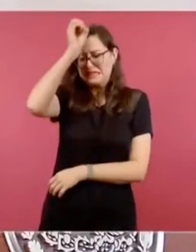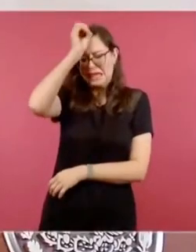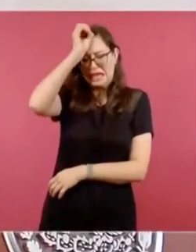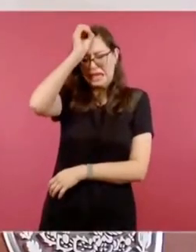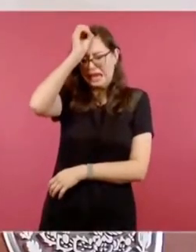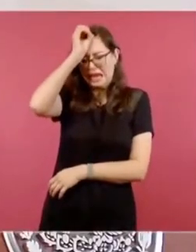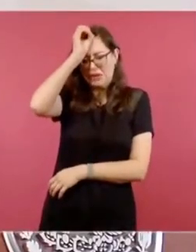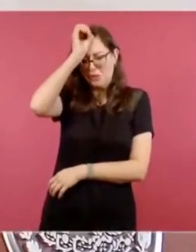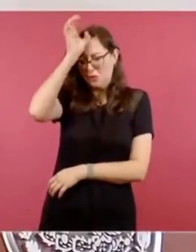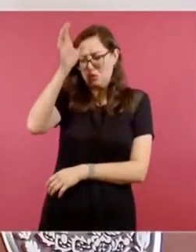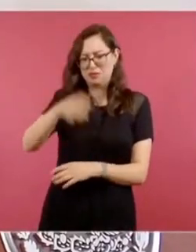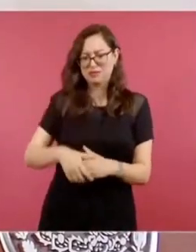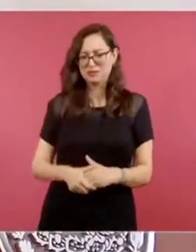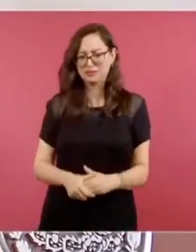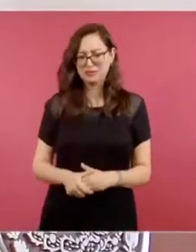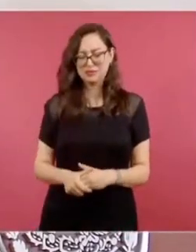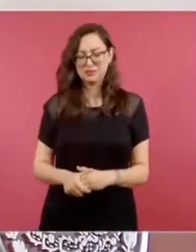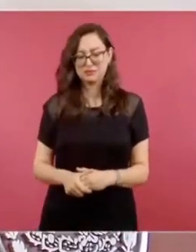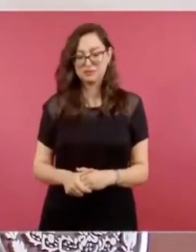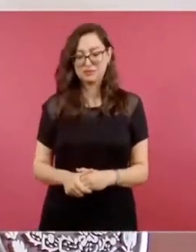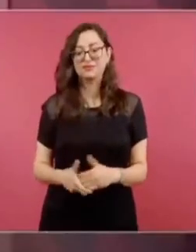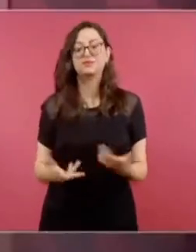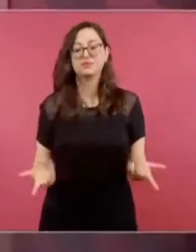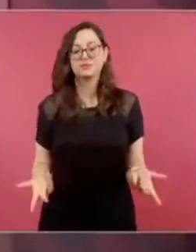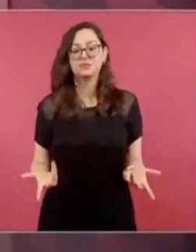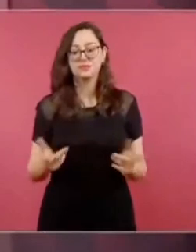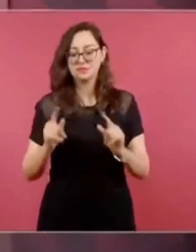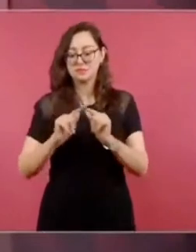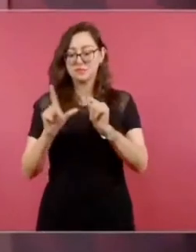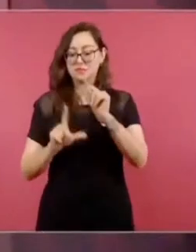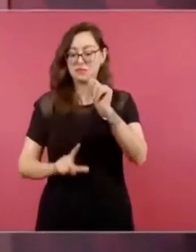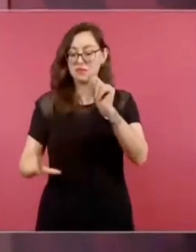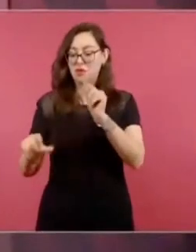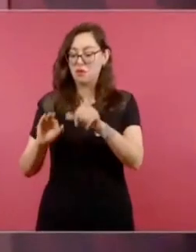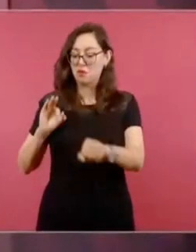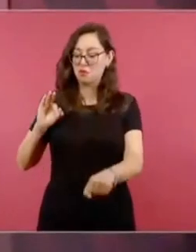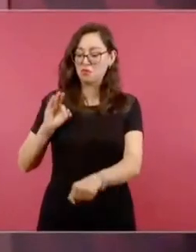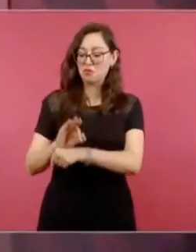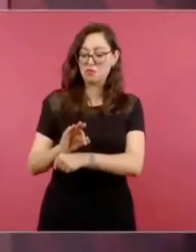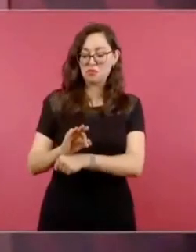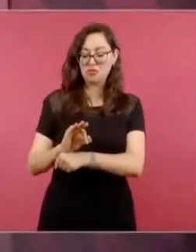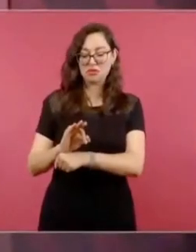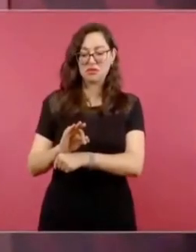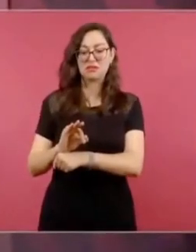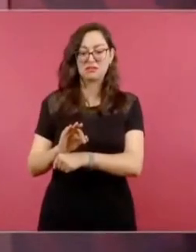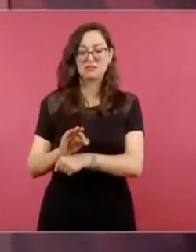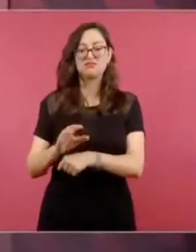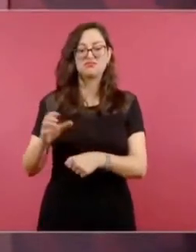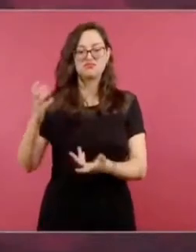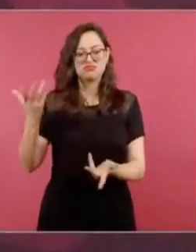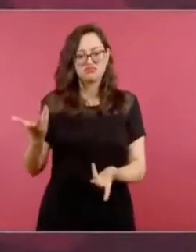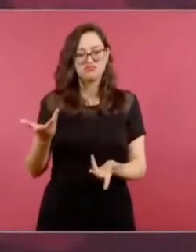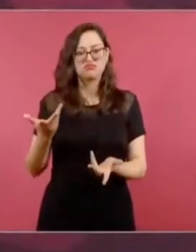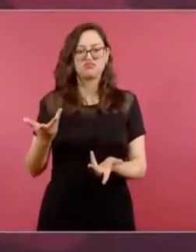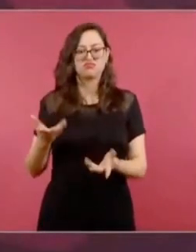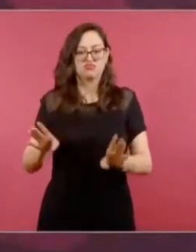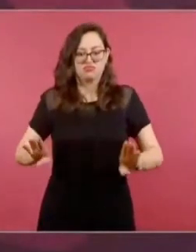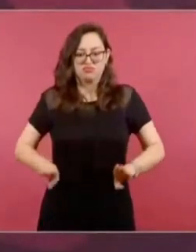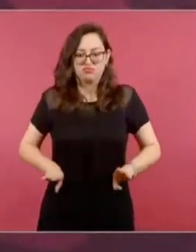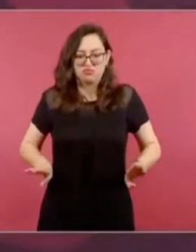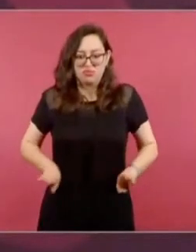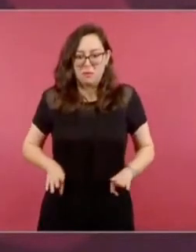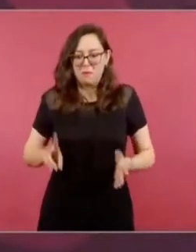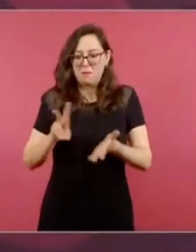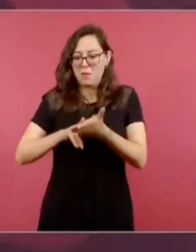Nosotros tenemos una gran reserva de valores culturales, morales,